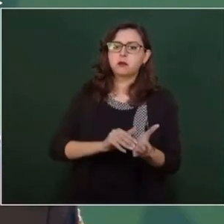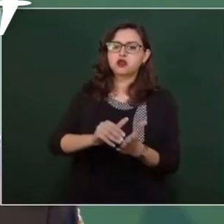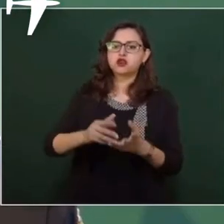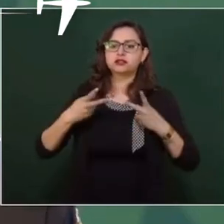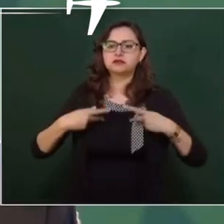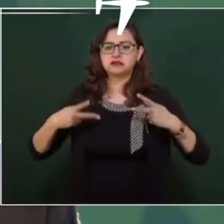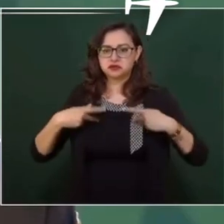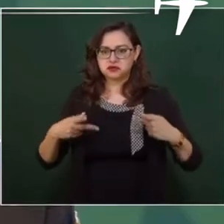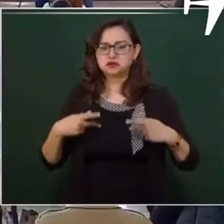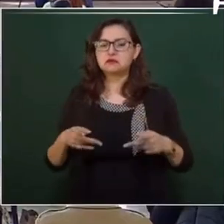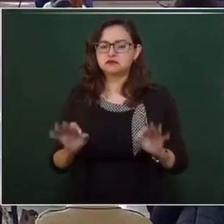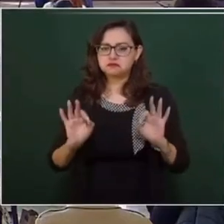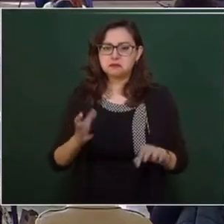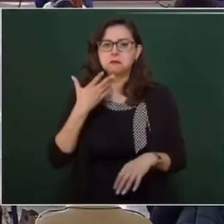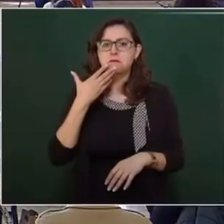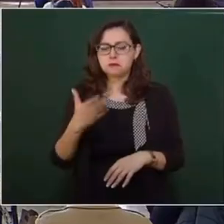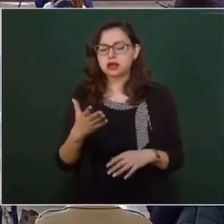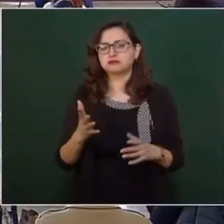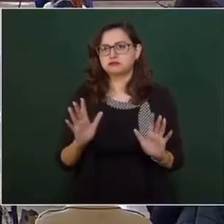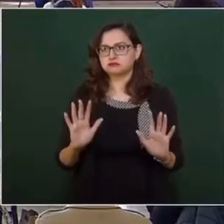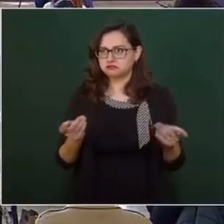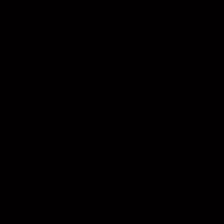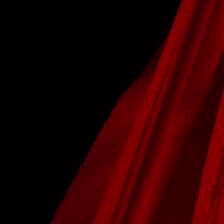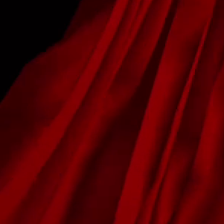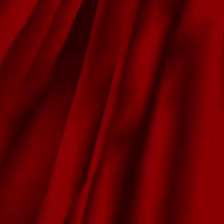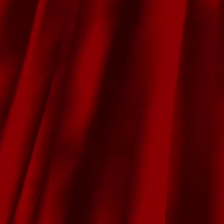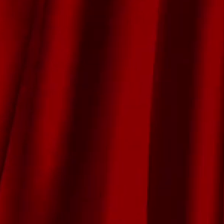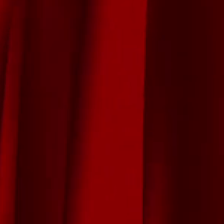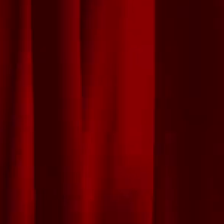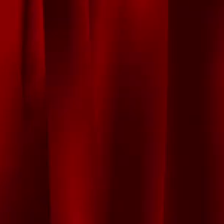a permitir tener el punto de equilibrio para este aeropuerto. ¡Gracias! ¡Gracias! ¡Gracias!